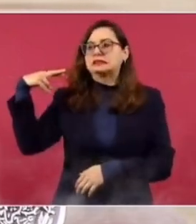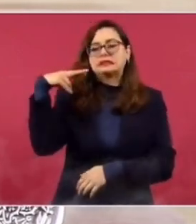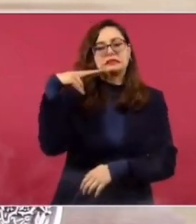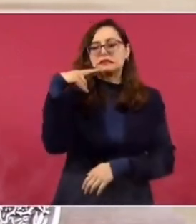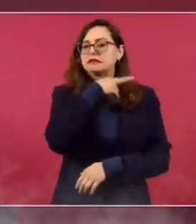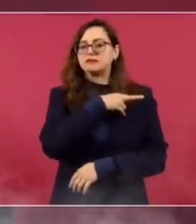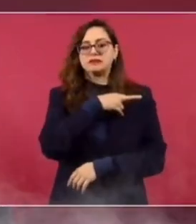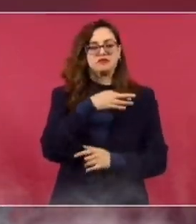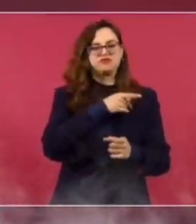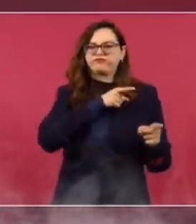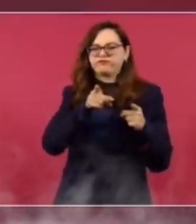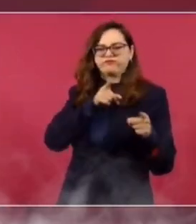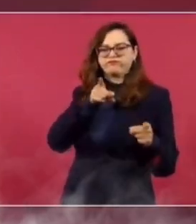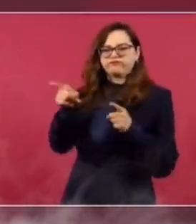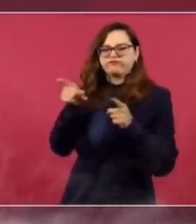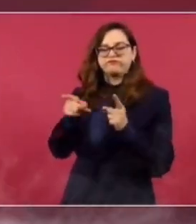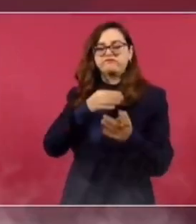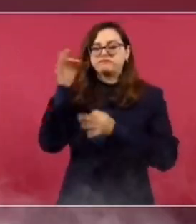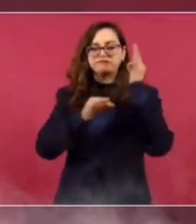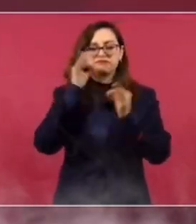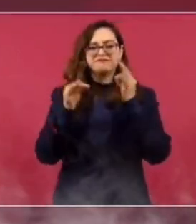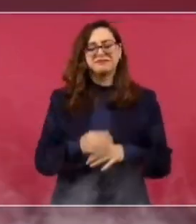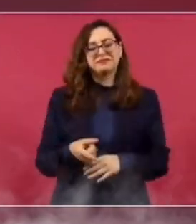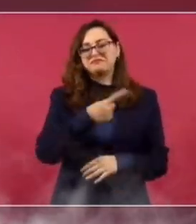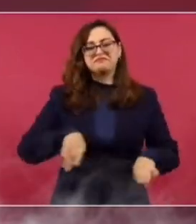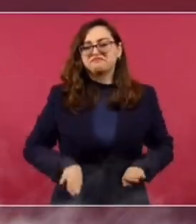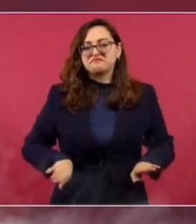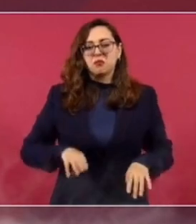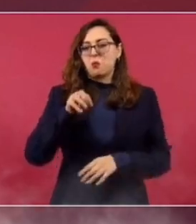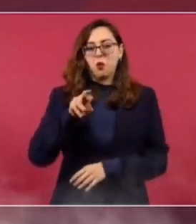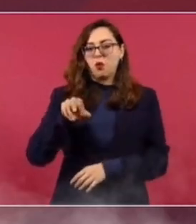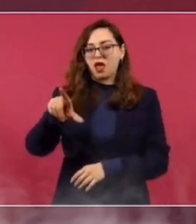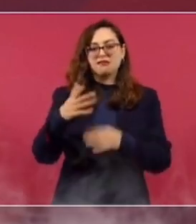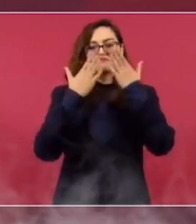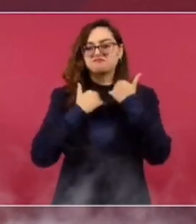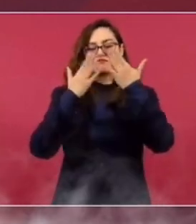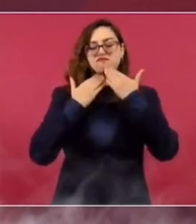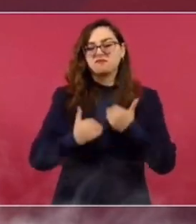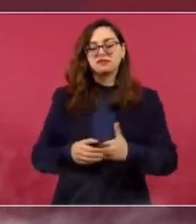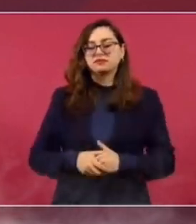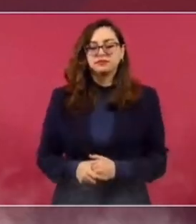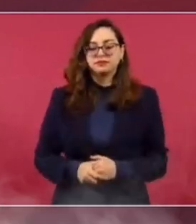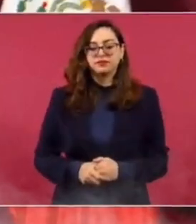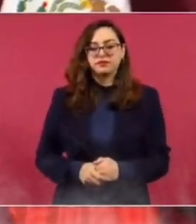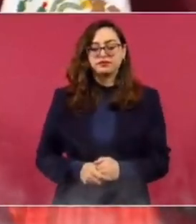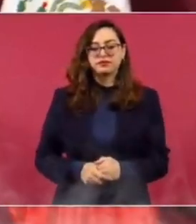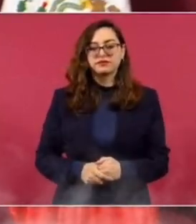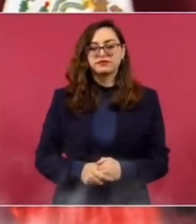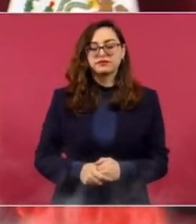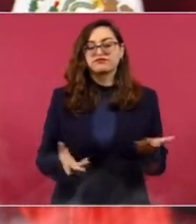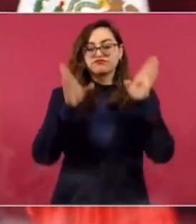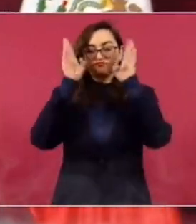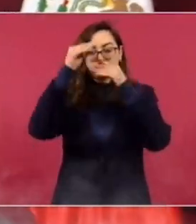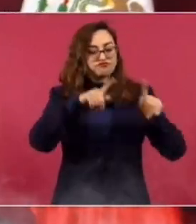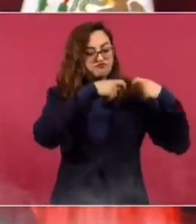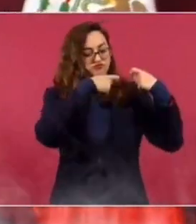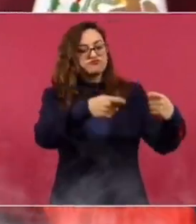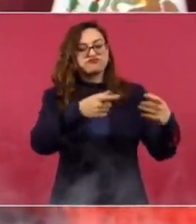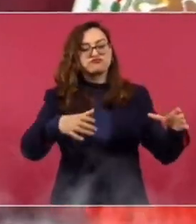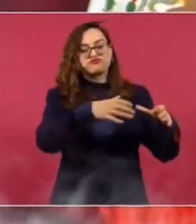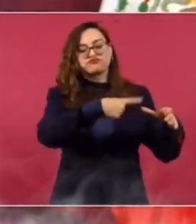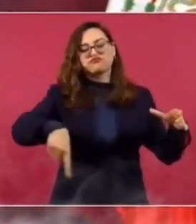se enfilan. No tienen escrúpulos morales de ninguna índole. Los conservadores son muy corruptos